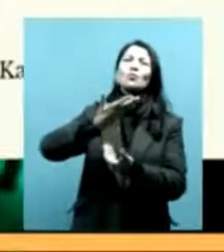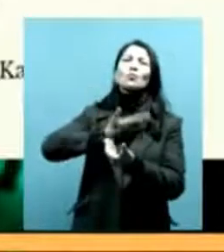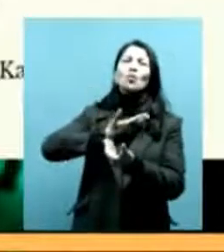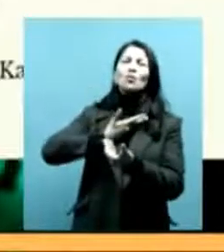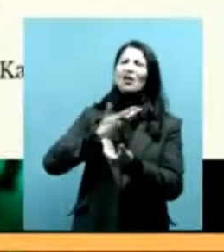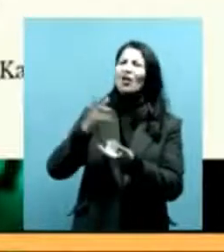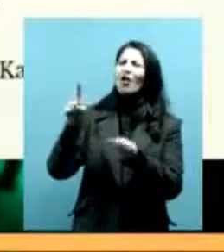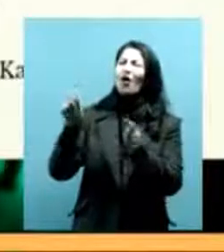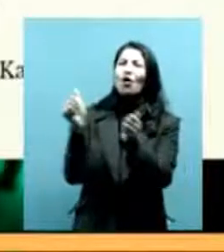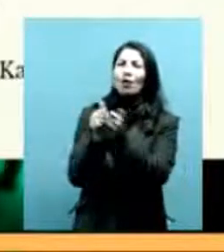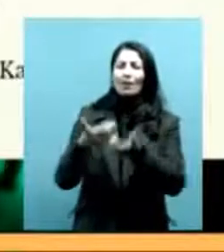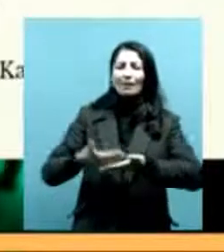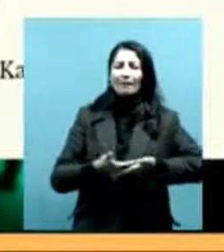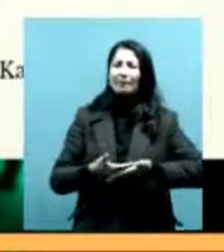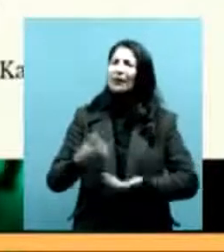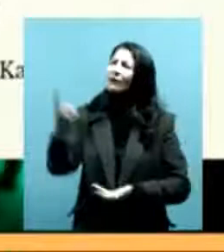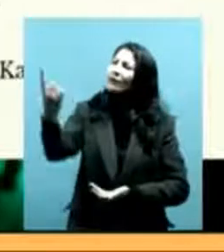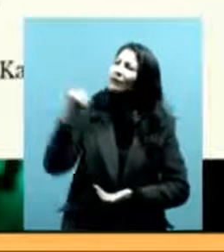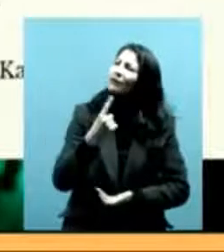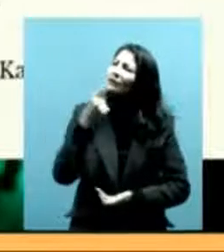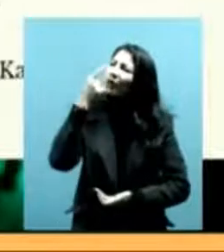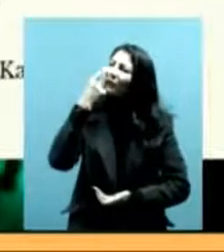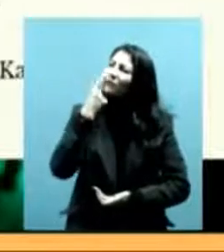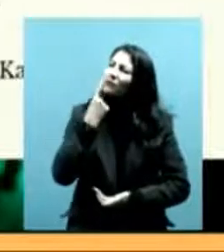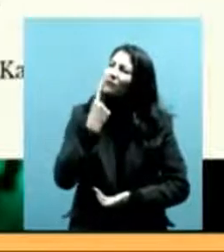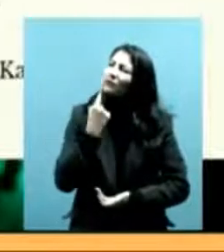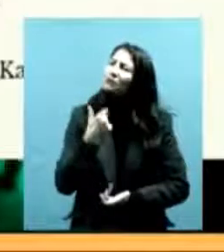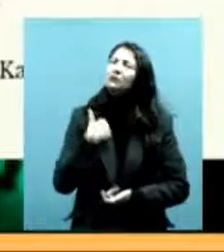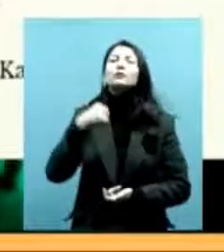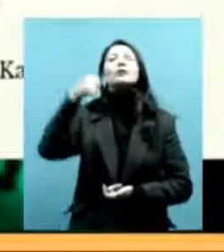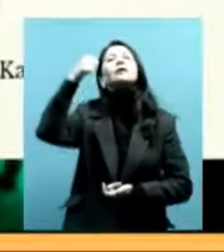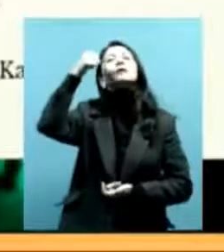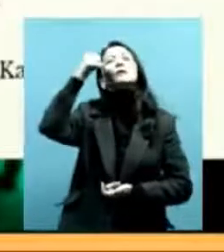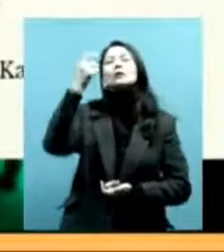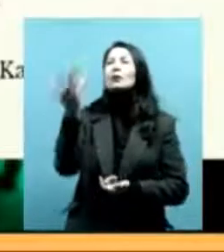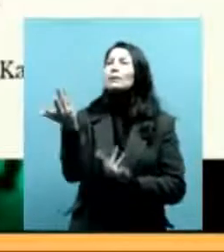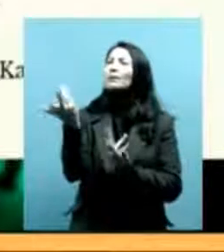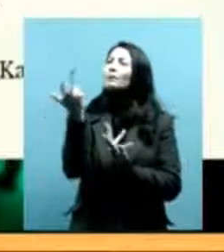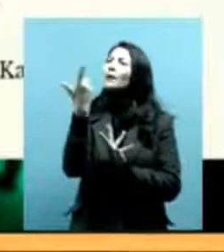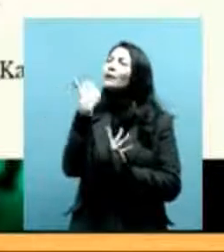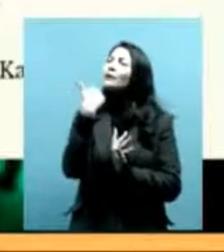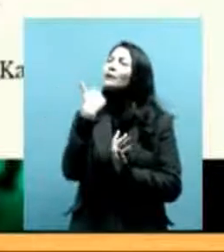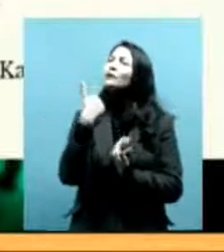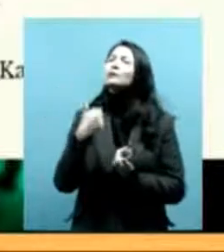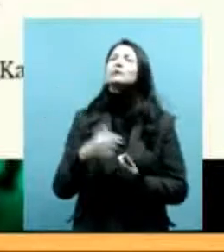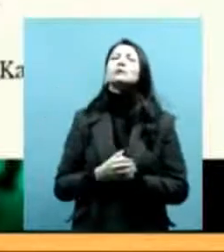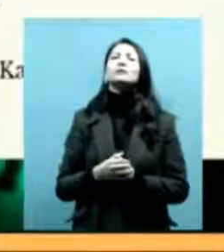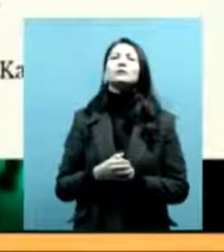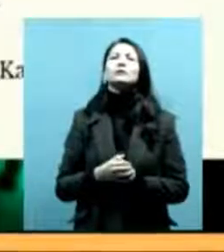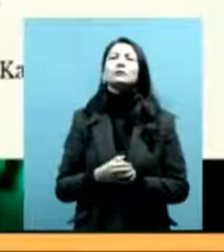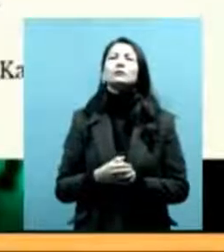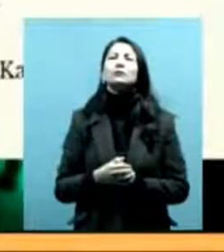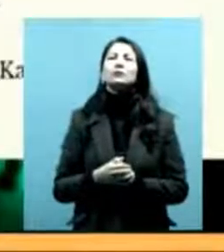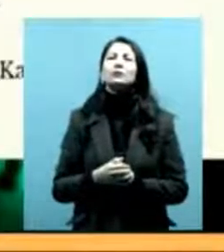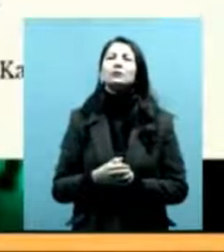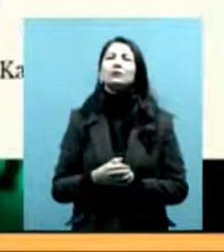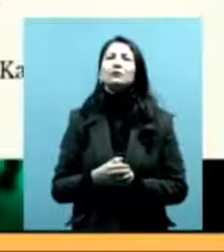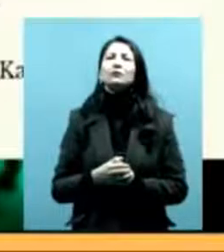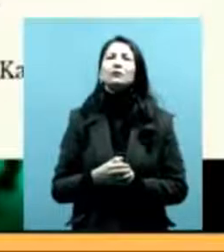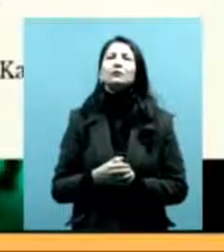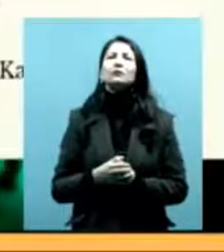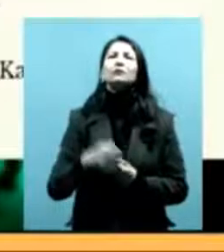lloraba, y no le corría una lágrima de tantos que sufrieron. Dijo, cita a la ancianita. Sí,